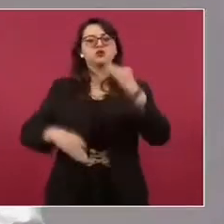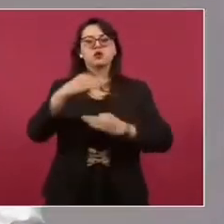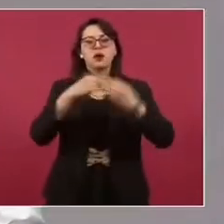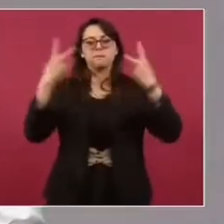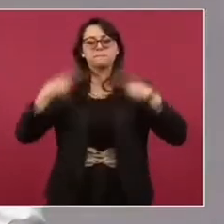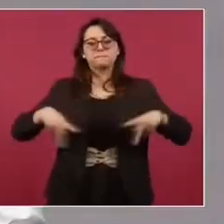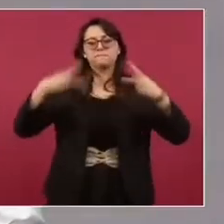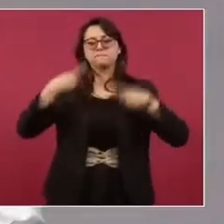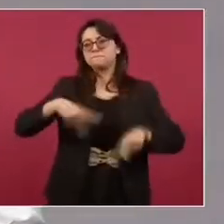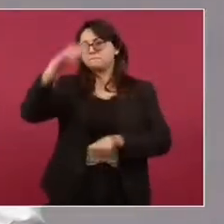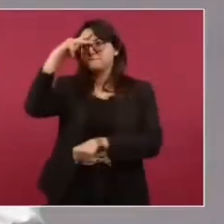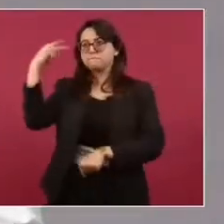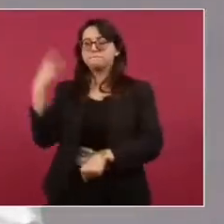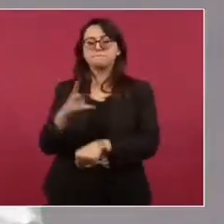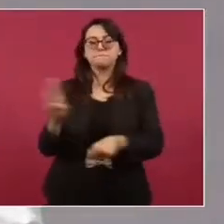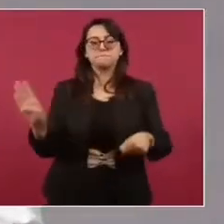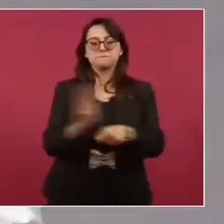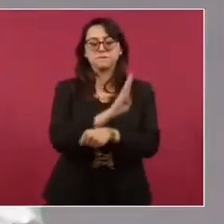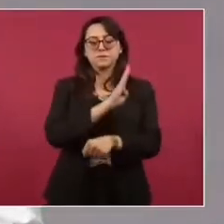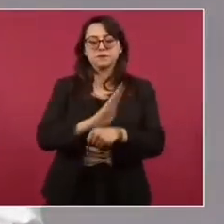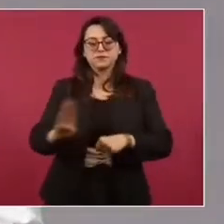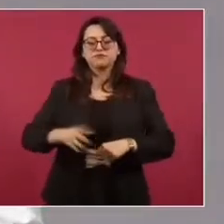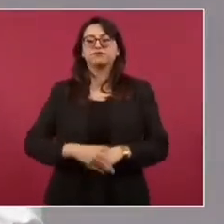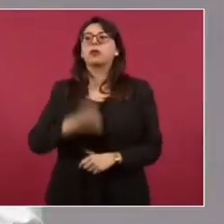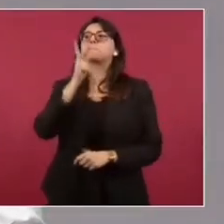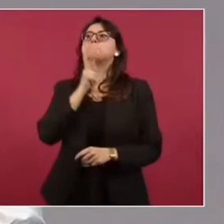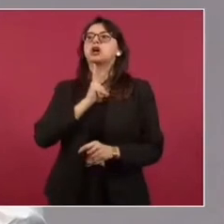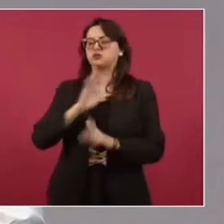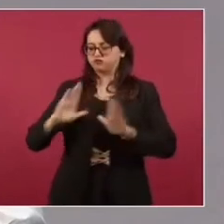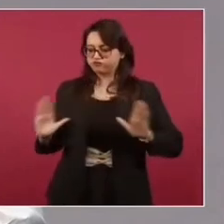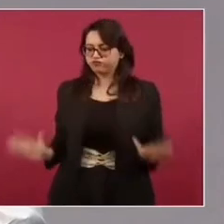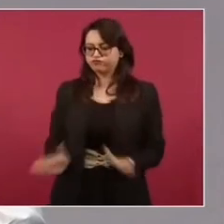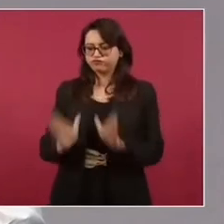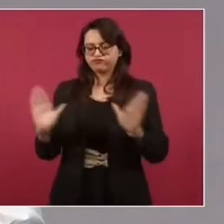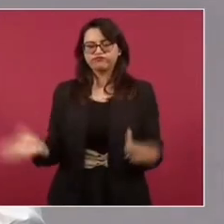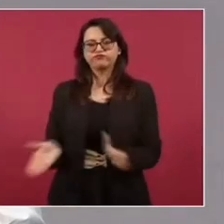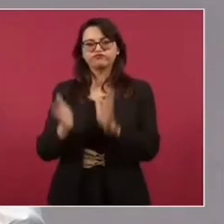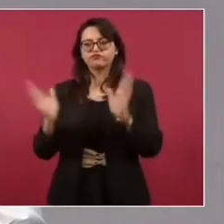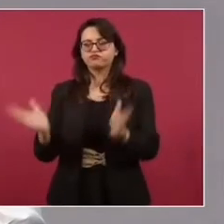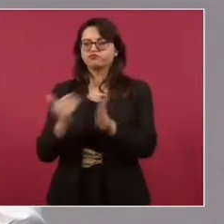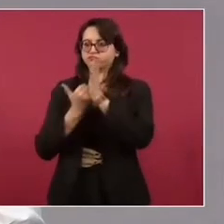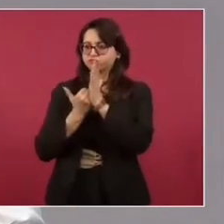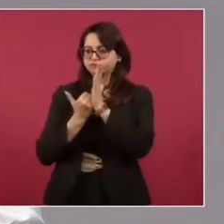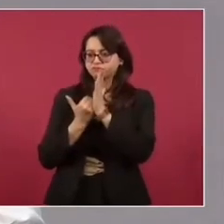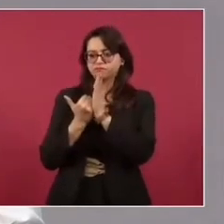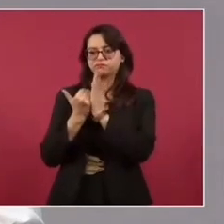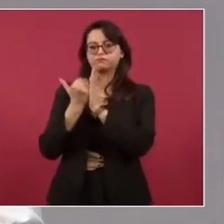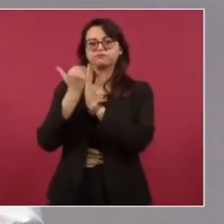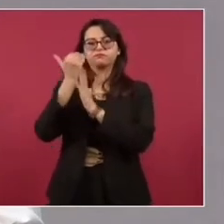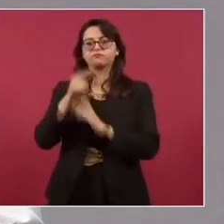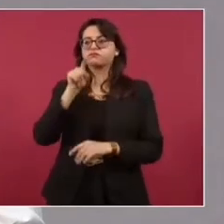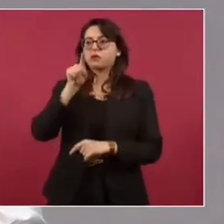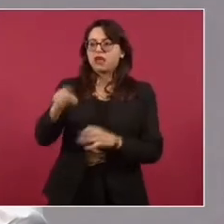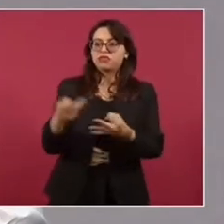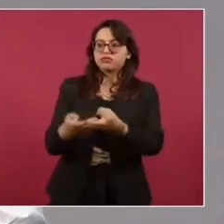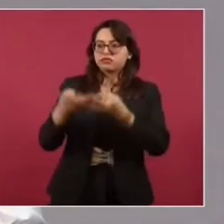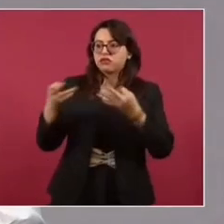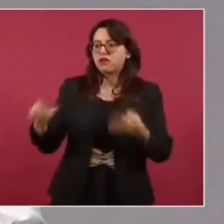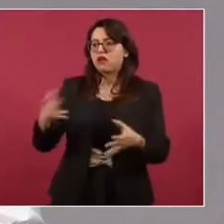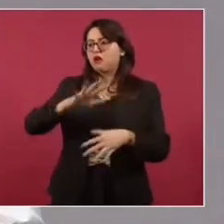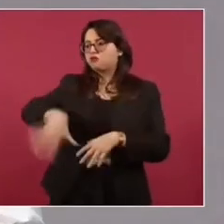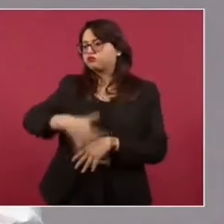recuperar y mantener la producción petrolera, en explorar nuevos campos de petróleo y gas